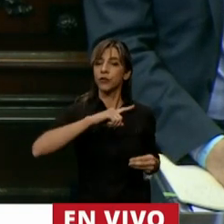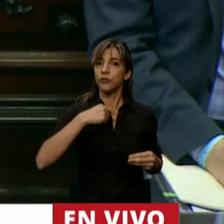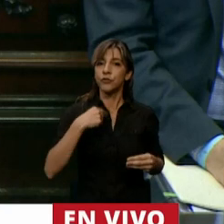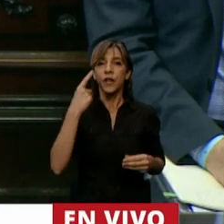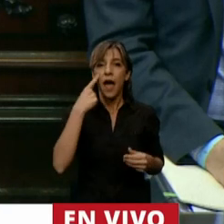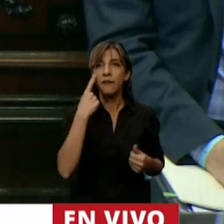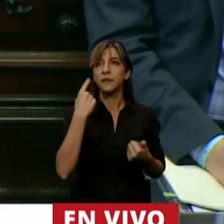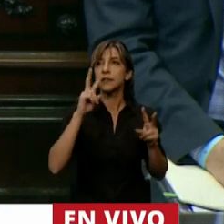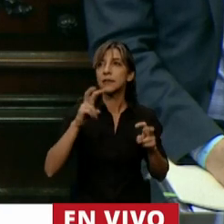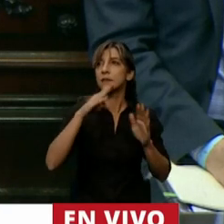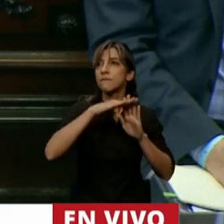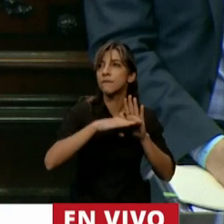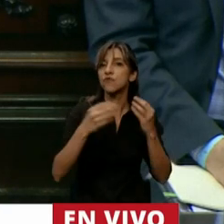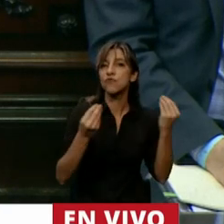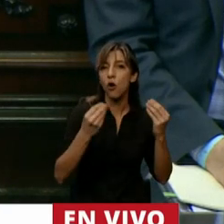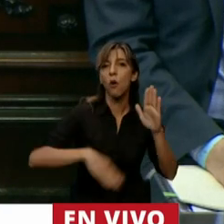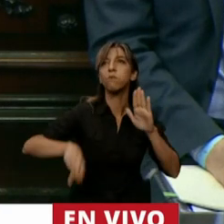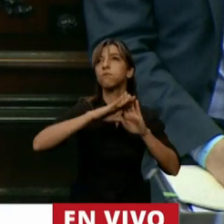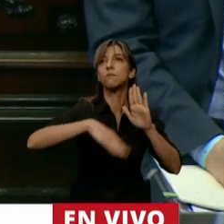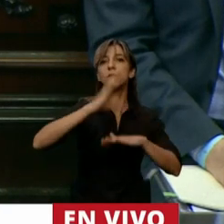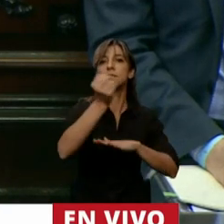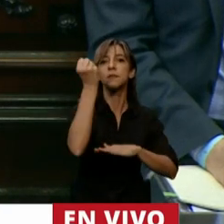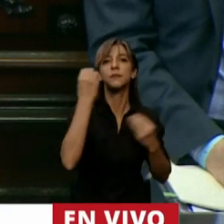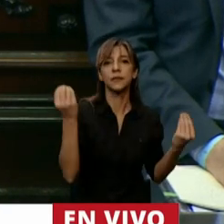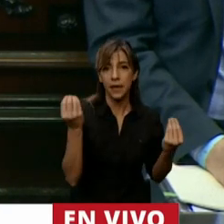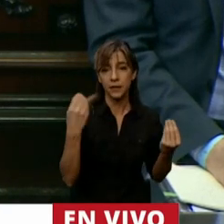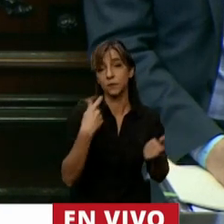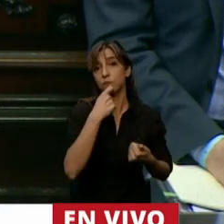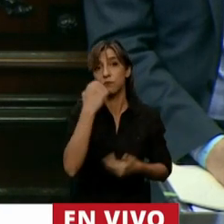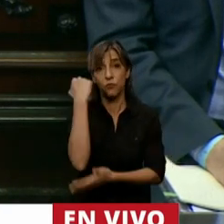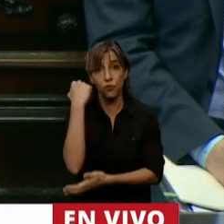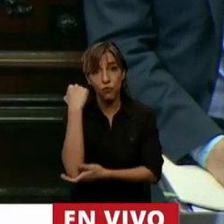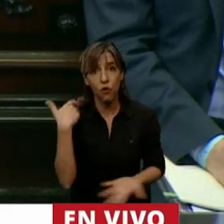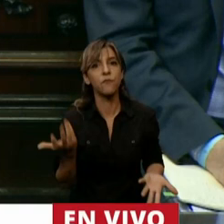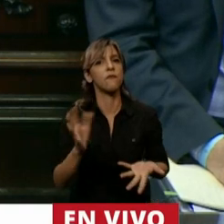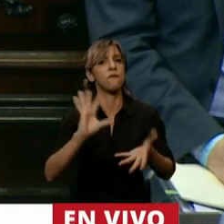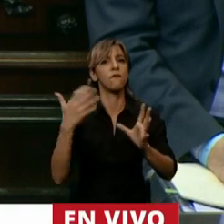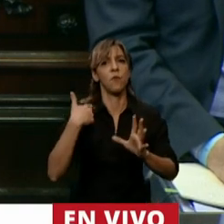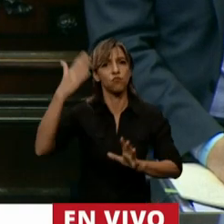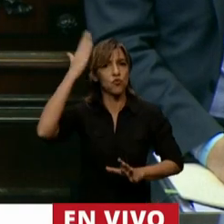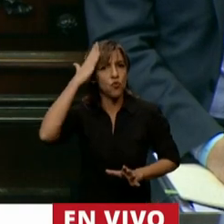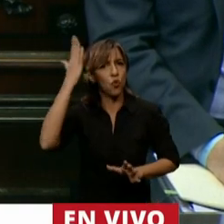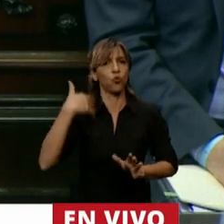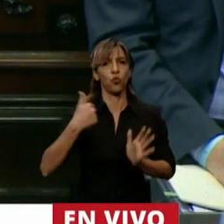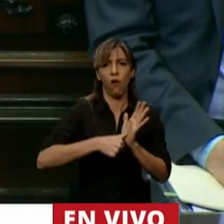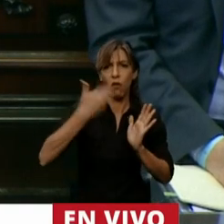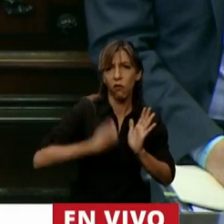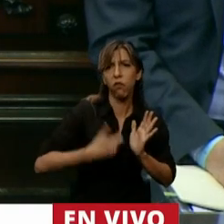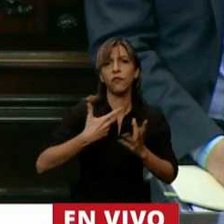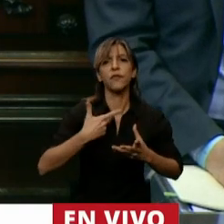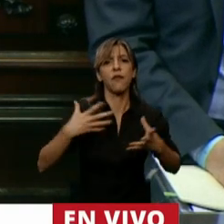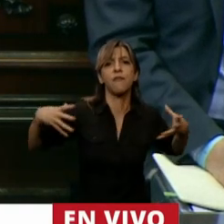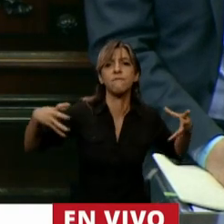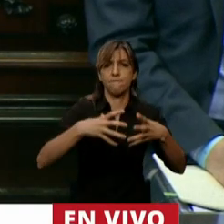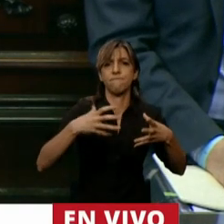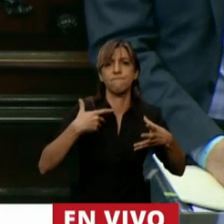la sostenibilidad de un nuevo modelo político económico cultural inclusivo tiene que estar basada en tres pilares